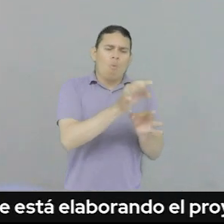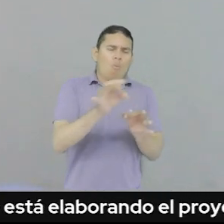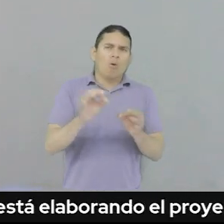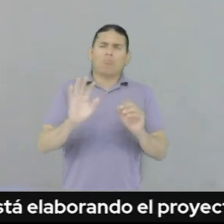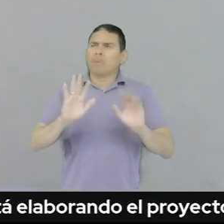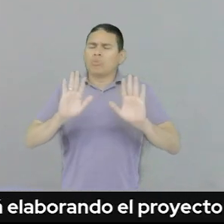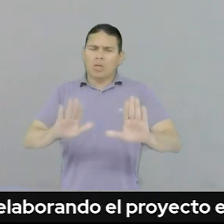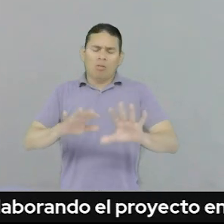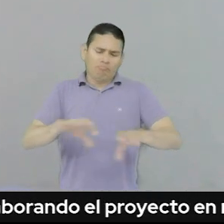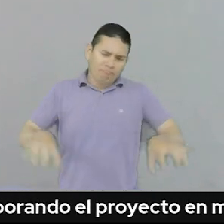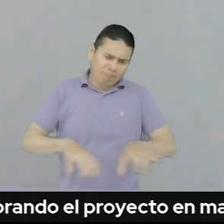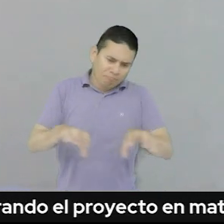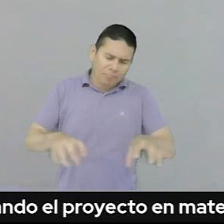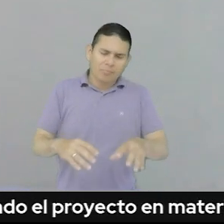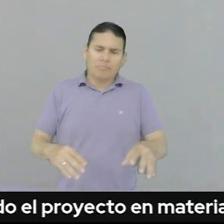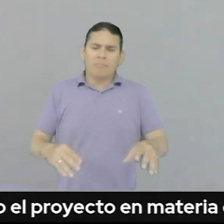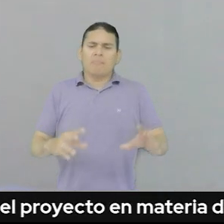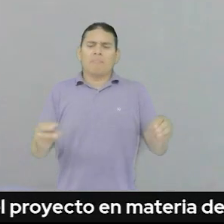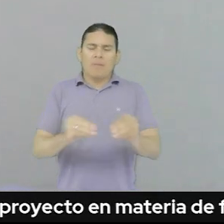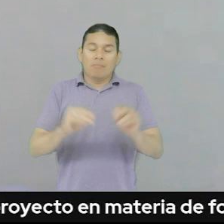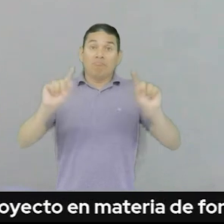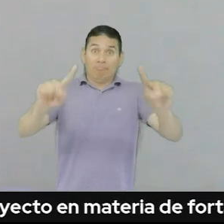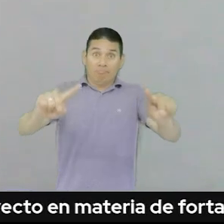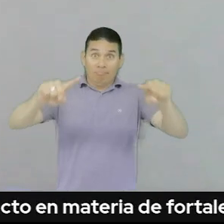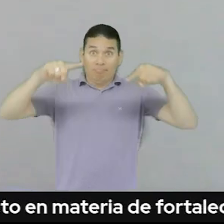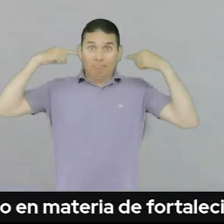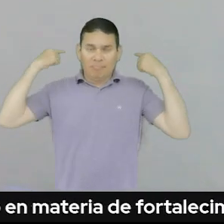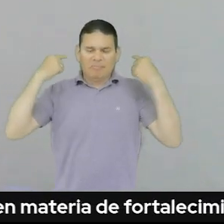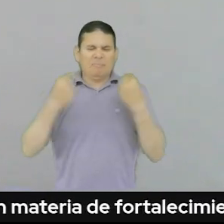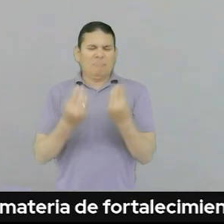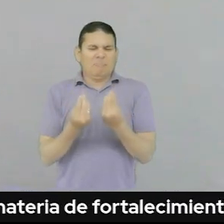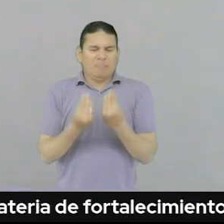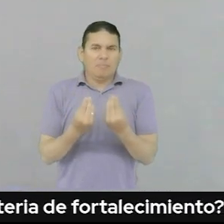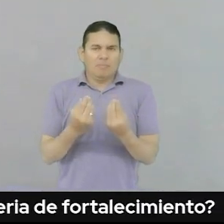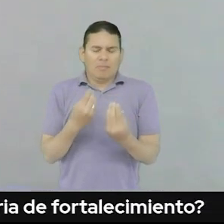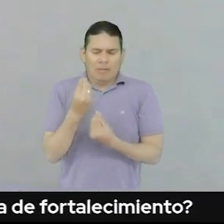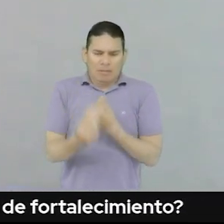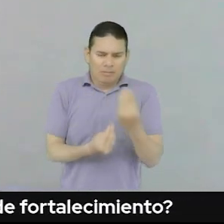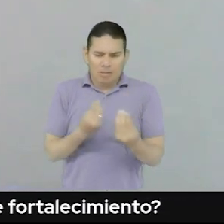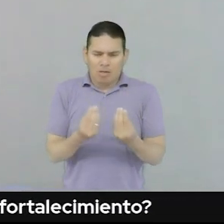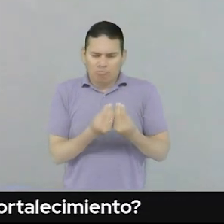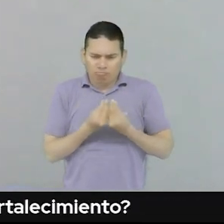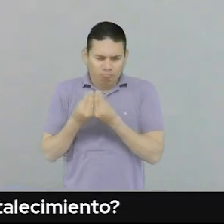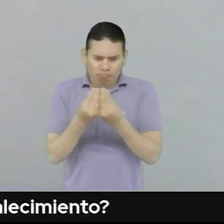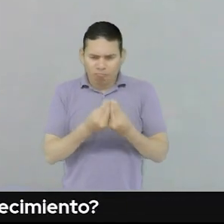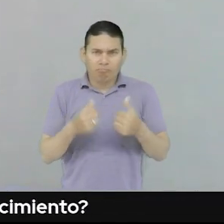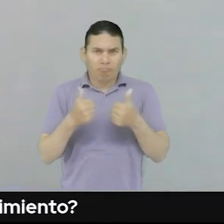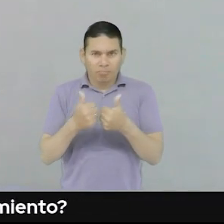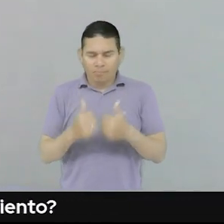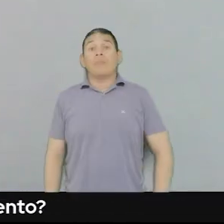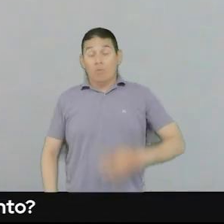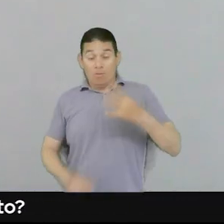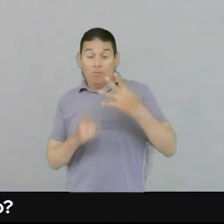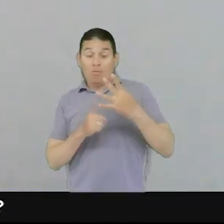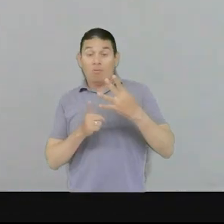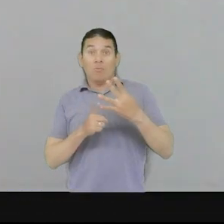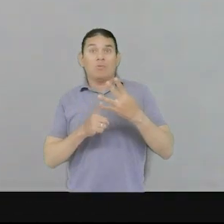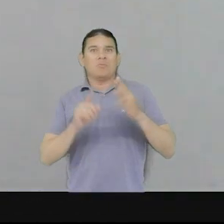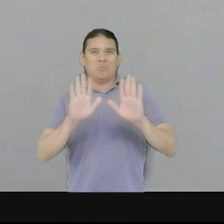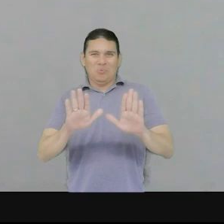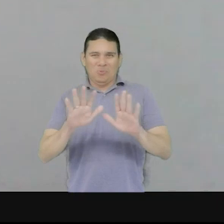establezcan metas y actividades de acuerdo con su realidad para dar cumplimiento a esos objetivos que están en la resolución.